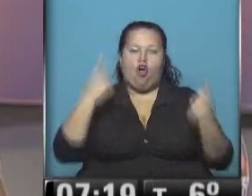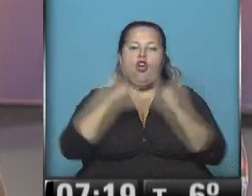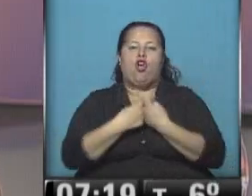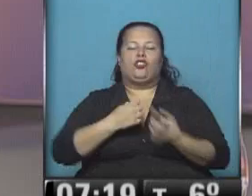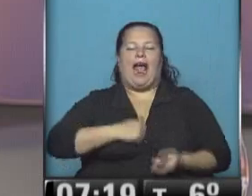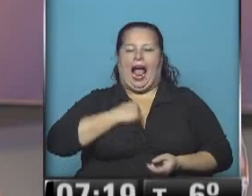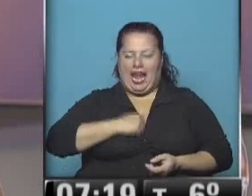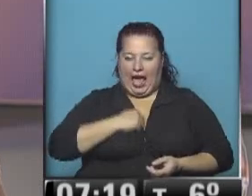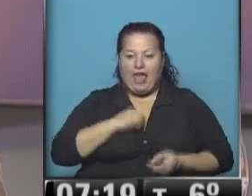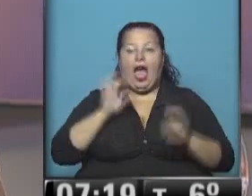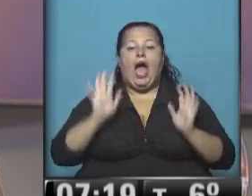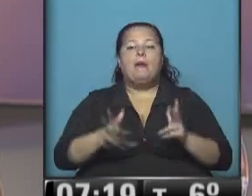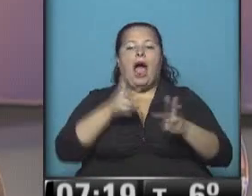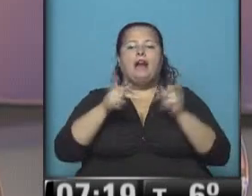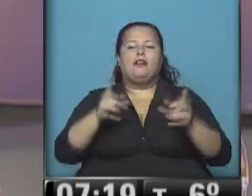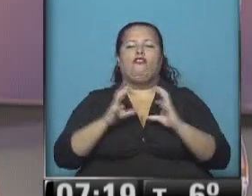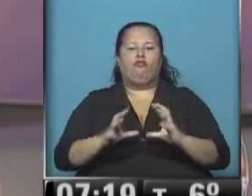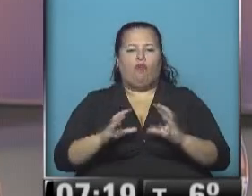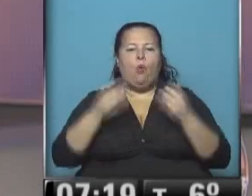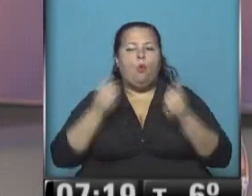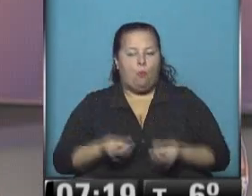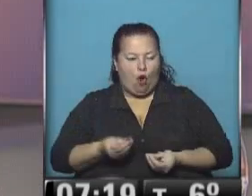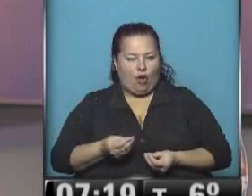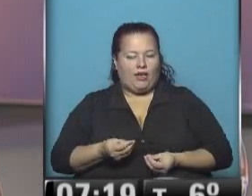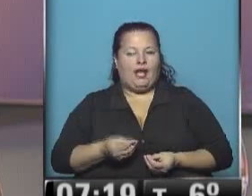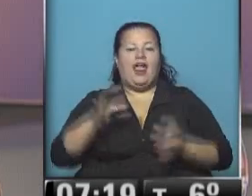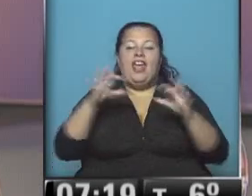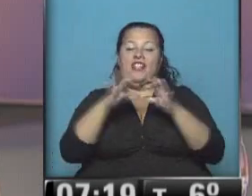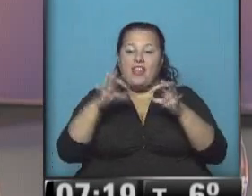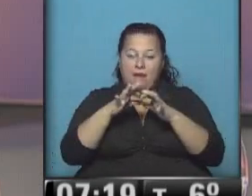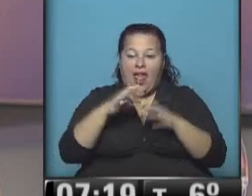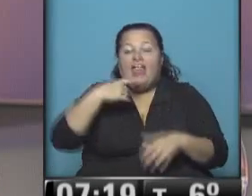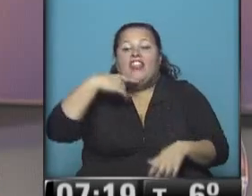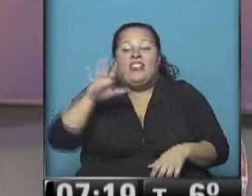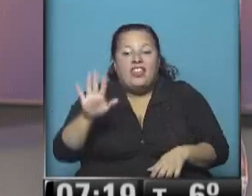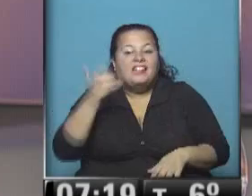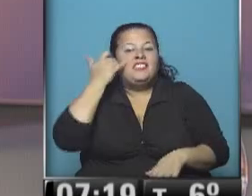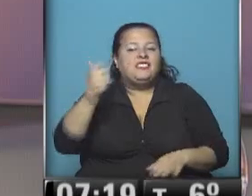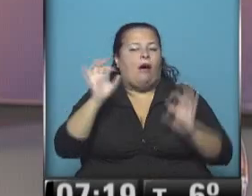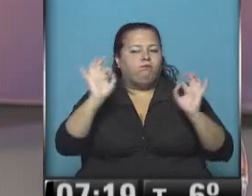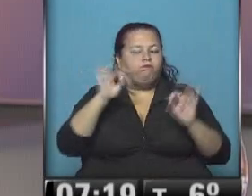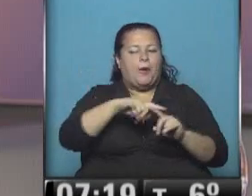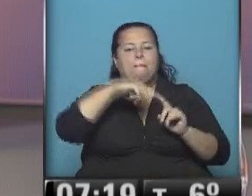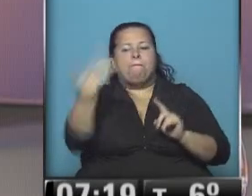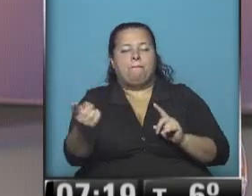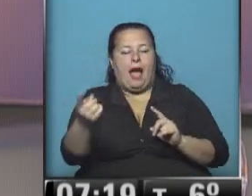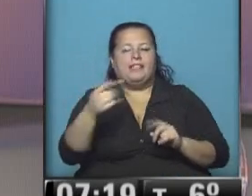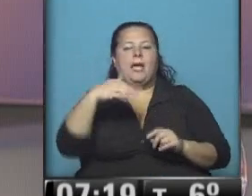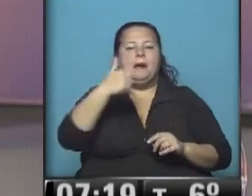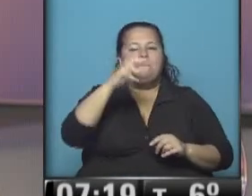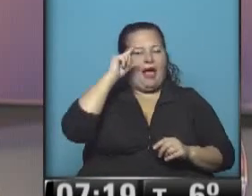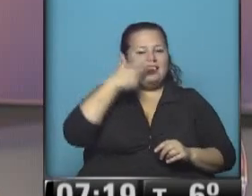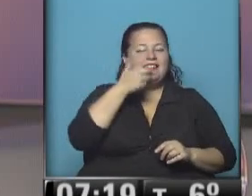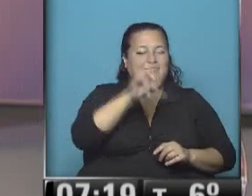Canadá. Pero tenemos que hablar también de fútbol. ¿Por qué? Porque Ángel Di María dicen que ya está todo hecho, su pase del Manchester